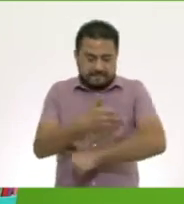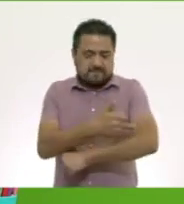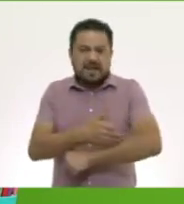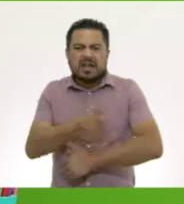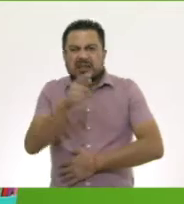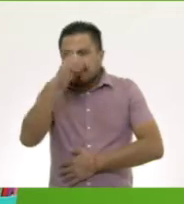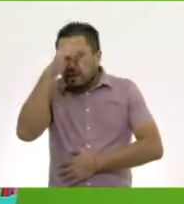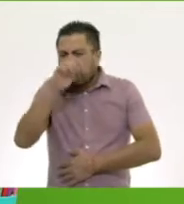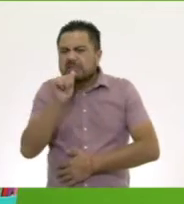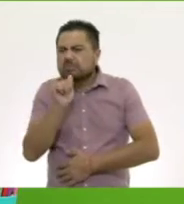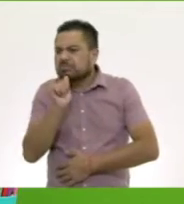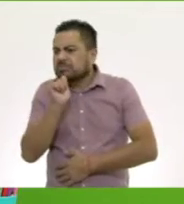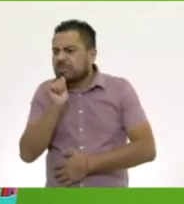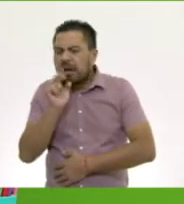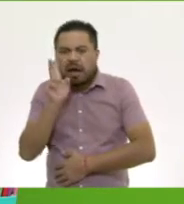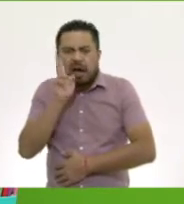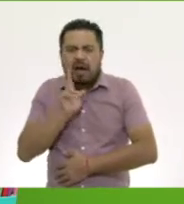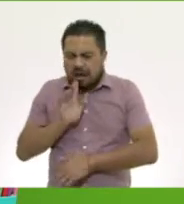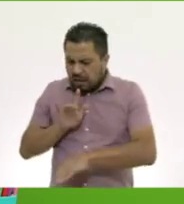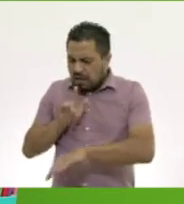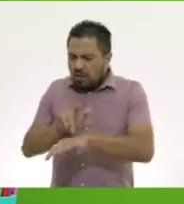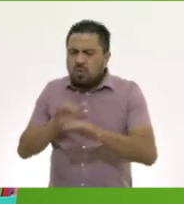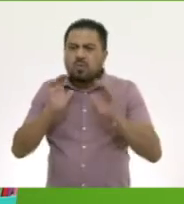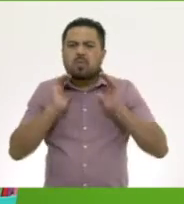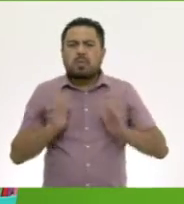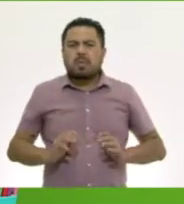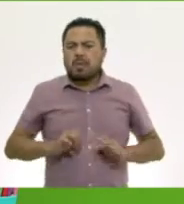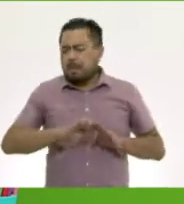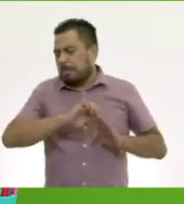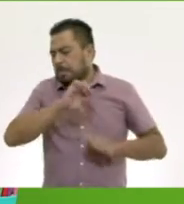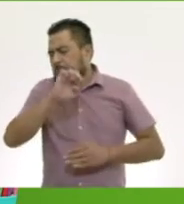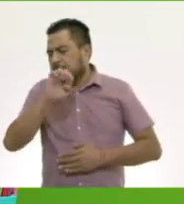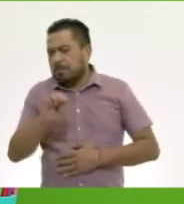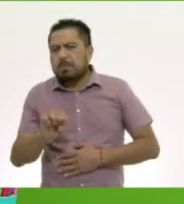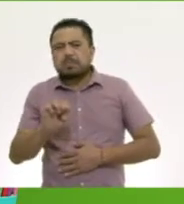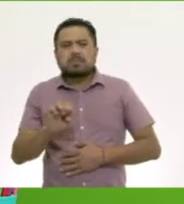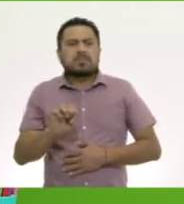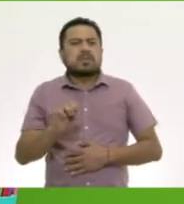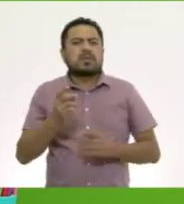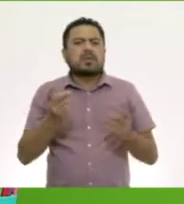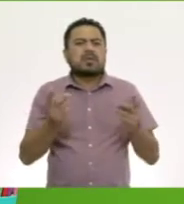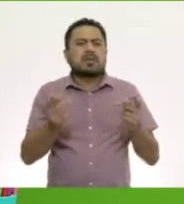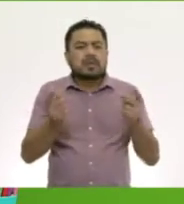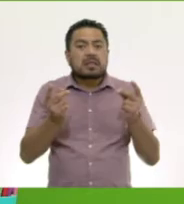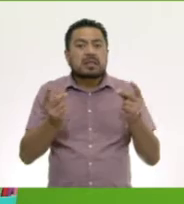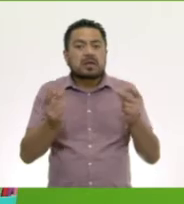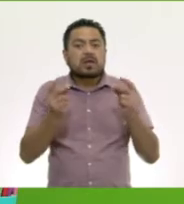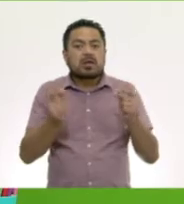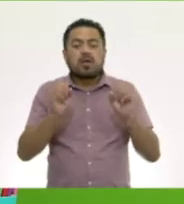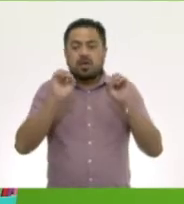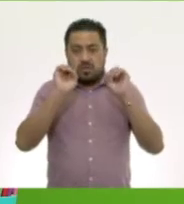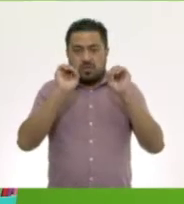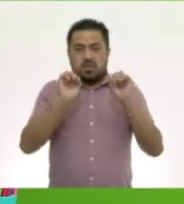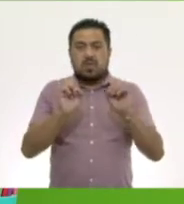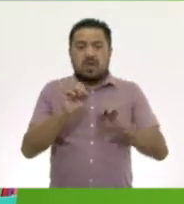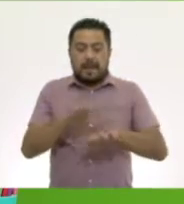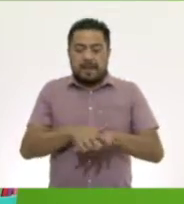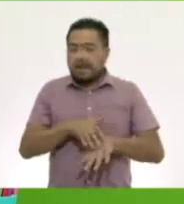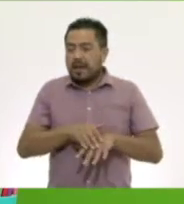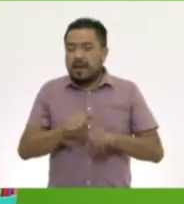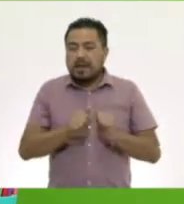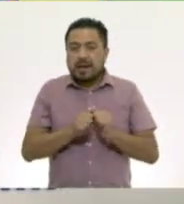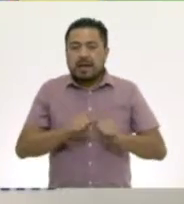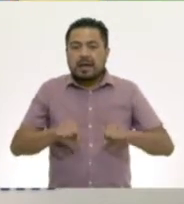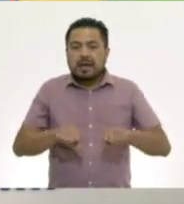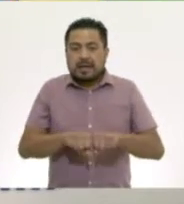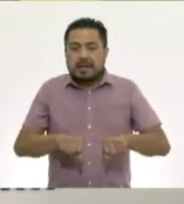experimentes con otras partes del cuerpo, como por ejemplo, chasqueando los dedos o percutiendo las piernas con las